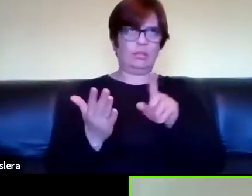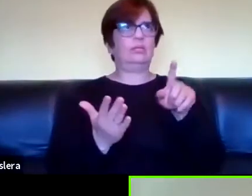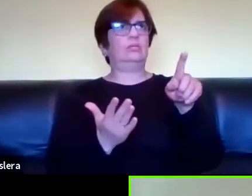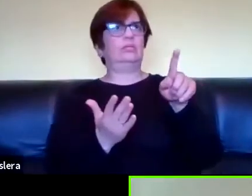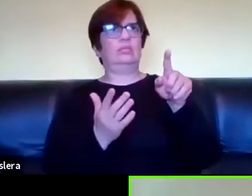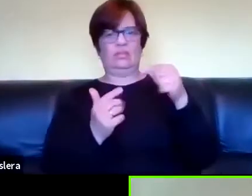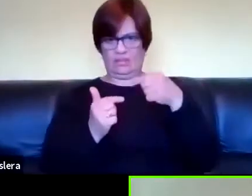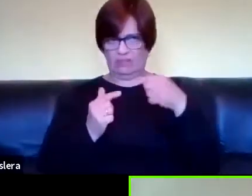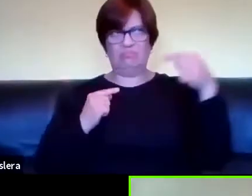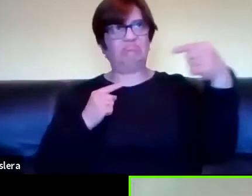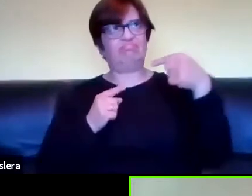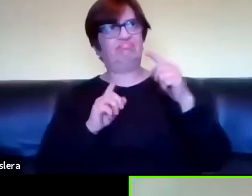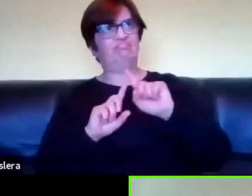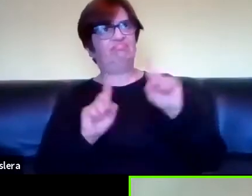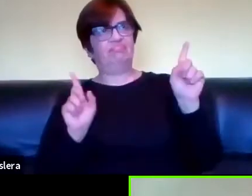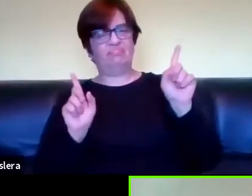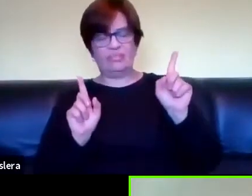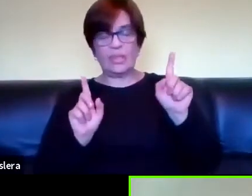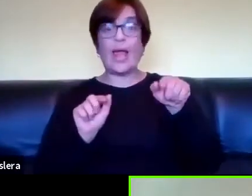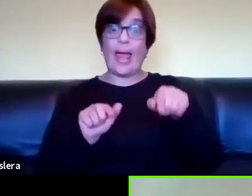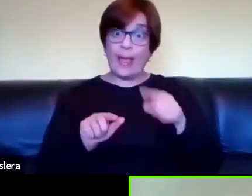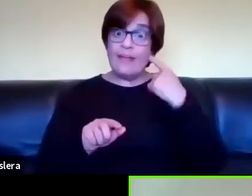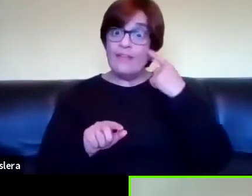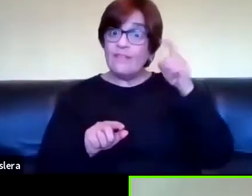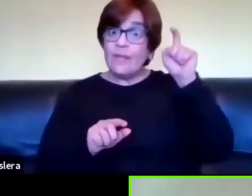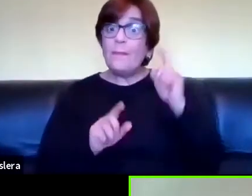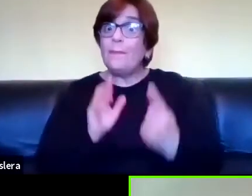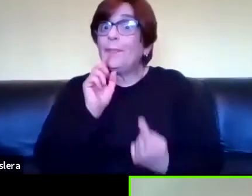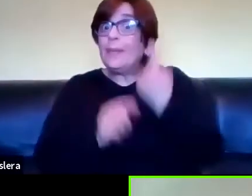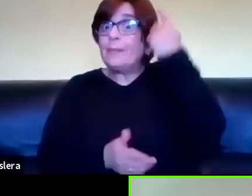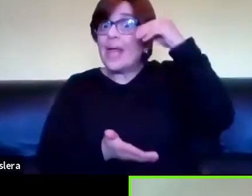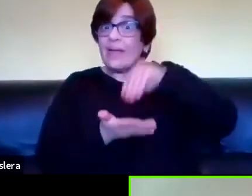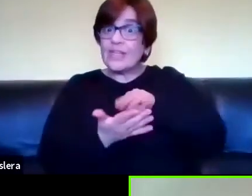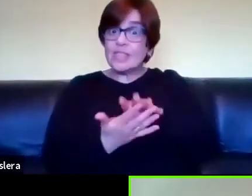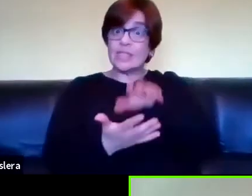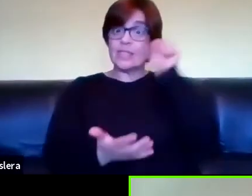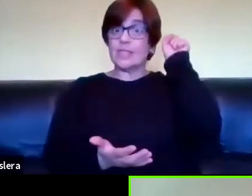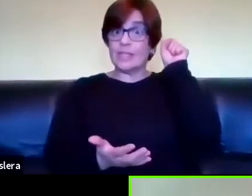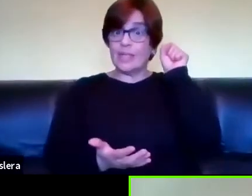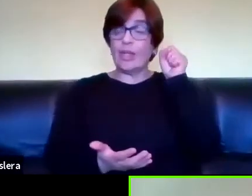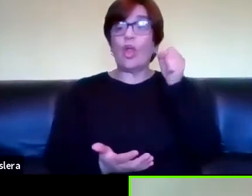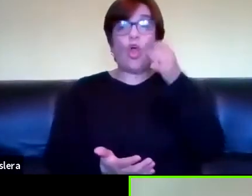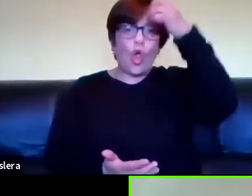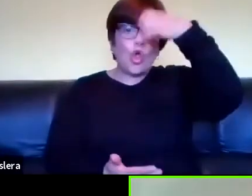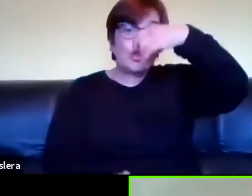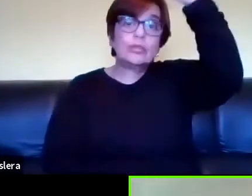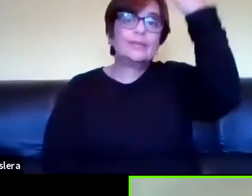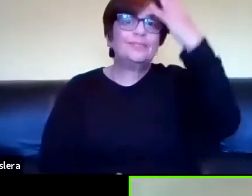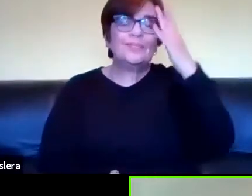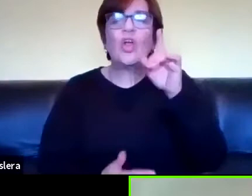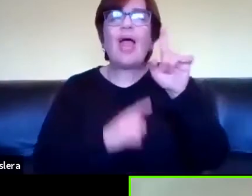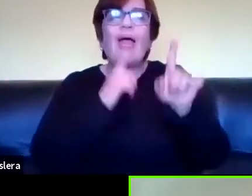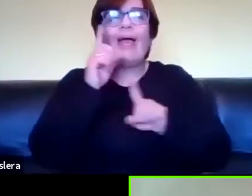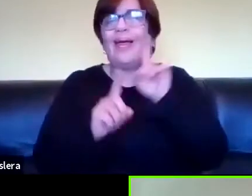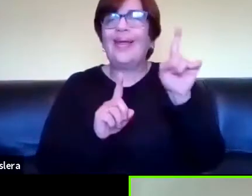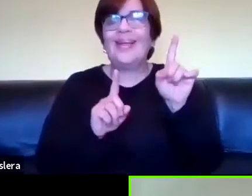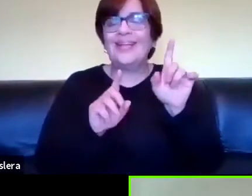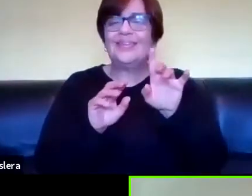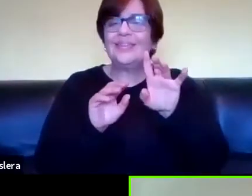mi interpretación es distinta a la otra y ahí aparece el concepto por primera vez el concepto de interpretación como algo ajeno al al